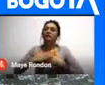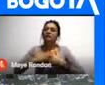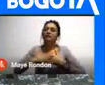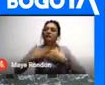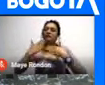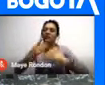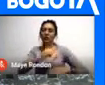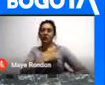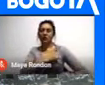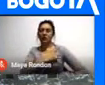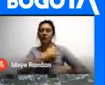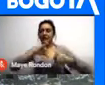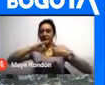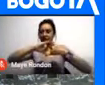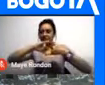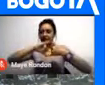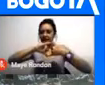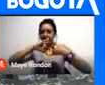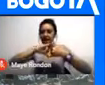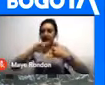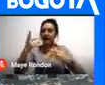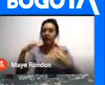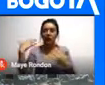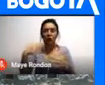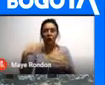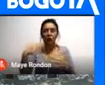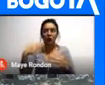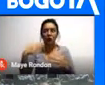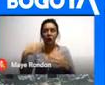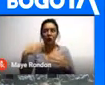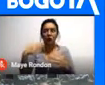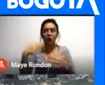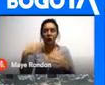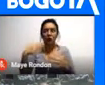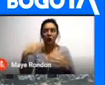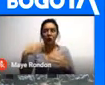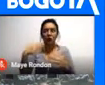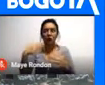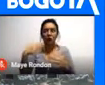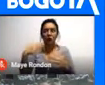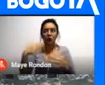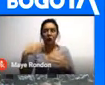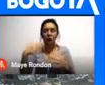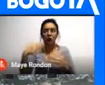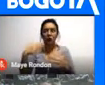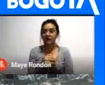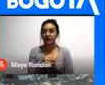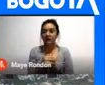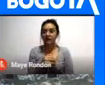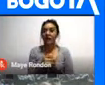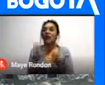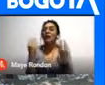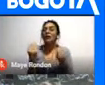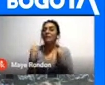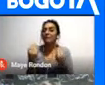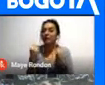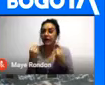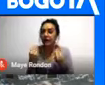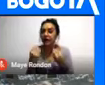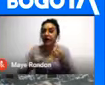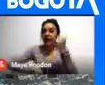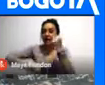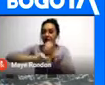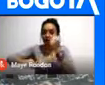UNICAFAM De verdad Que nos sentimos Muy complacidos De poderte tener A ti De poder contar Con el